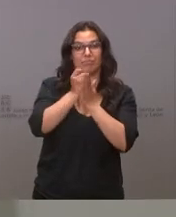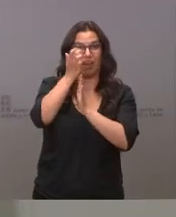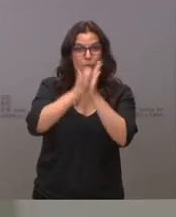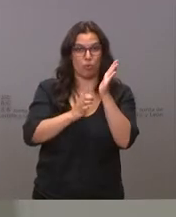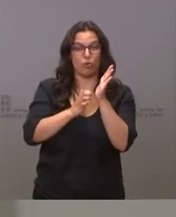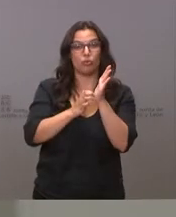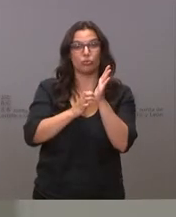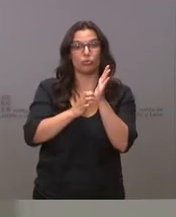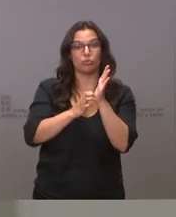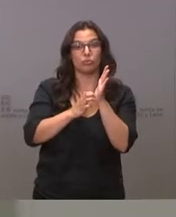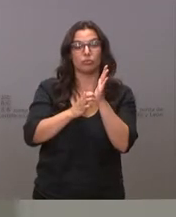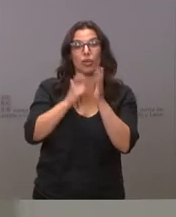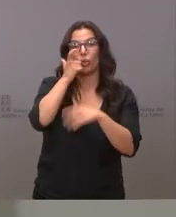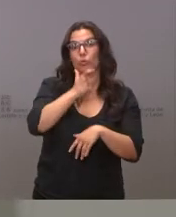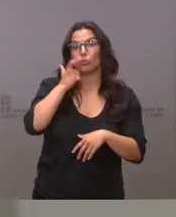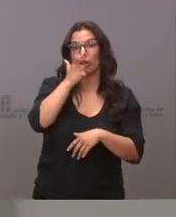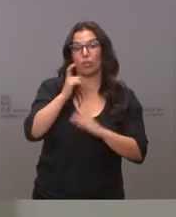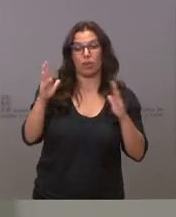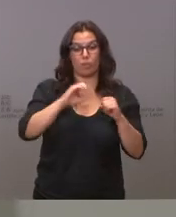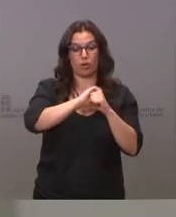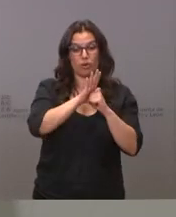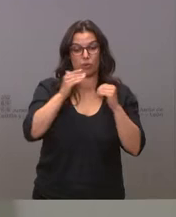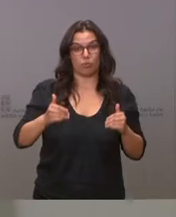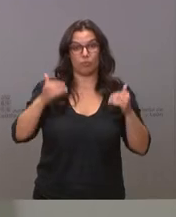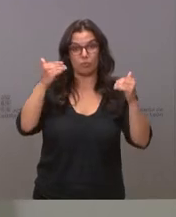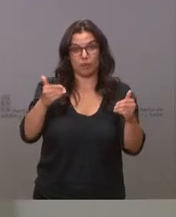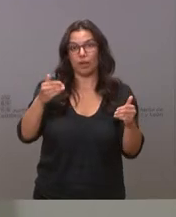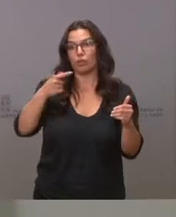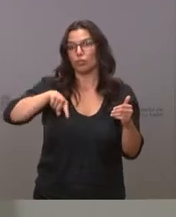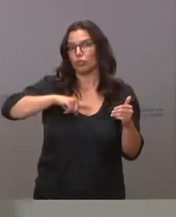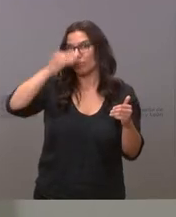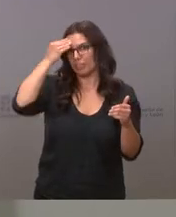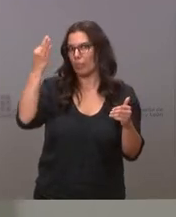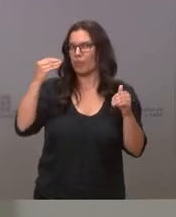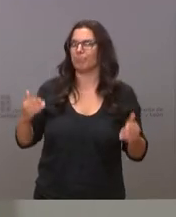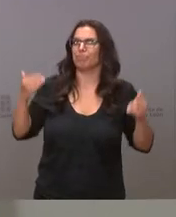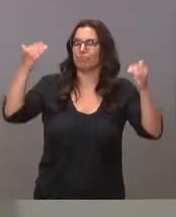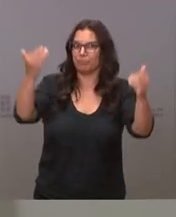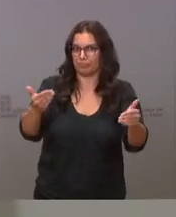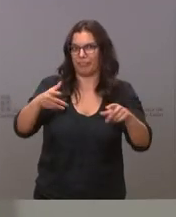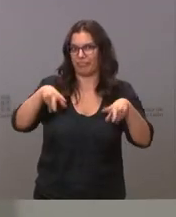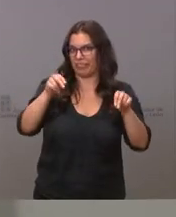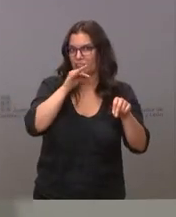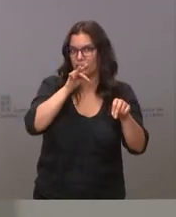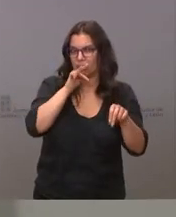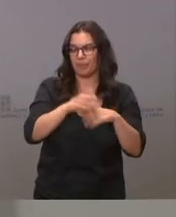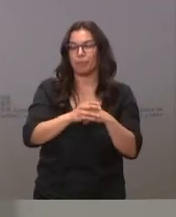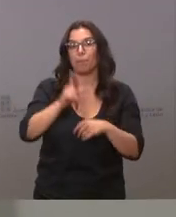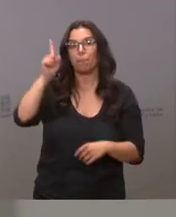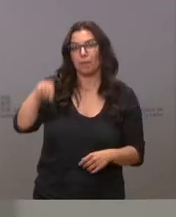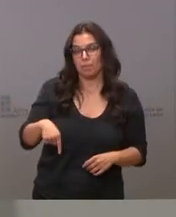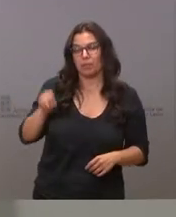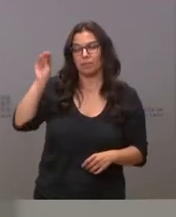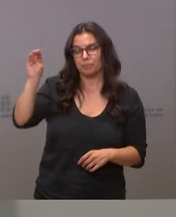aumentado esa duración durante la pandemia y nosotros creemos que no es un momento de que caiga, y también para que